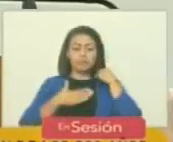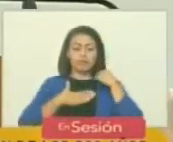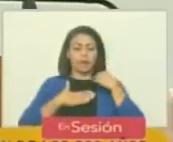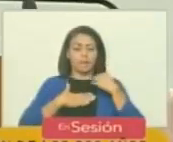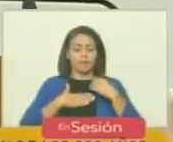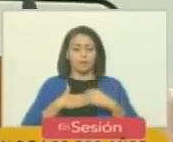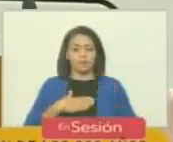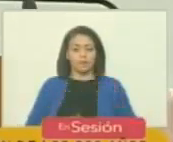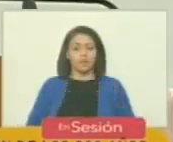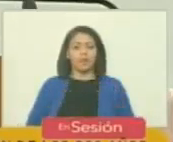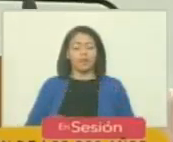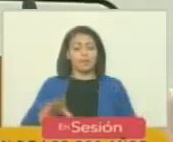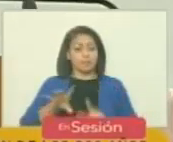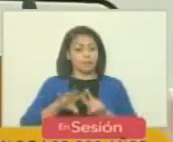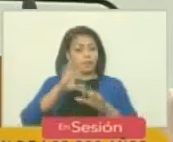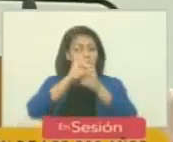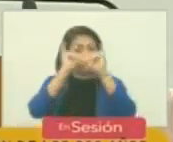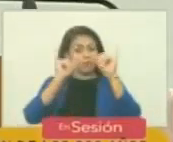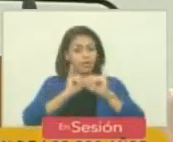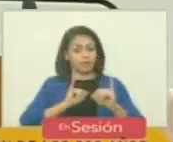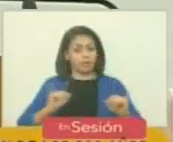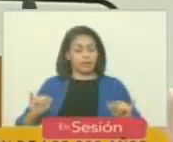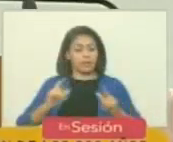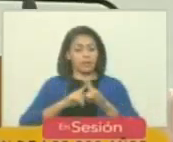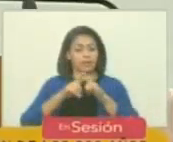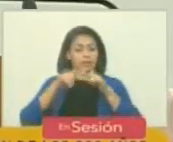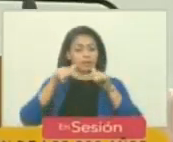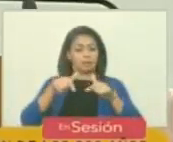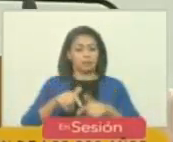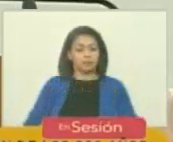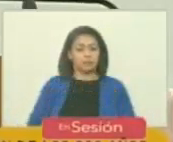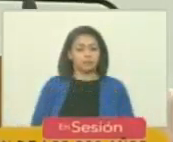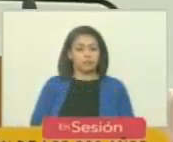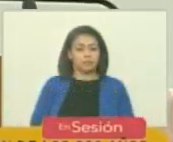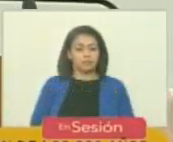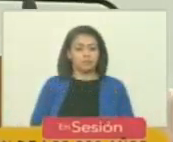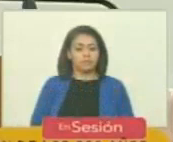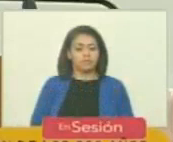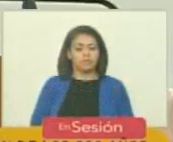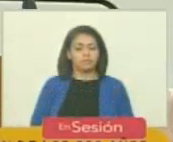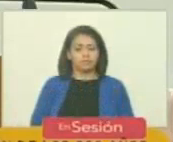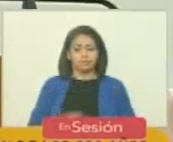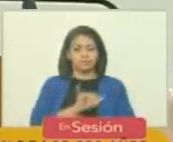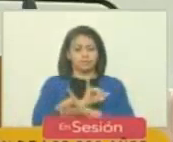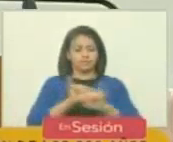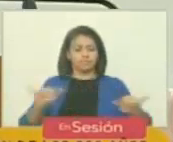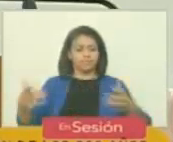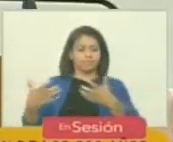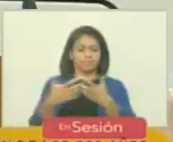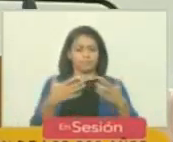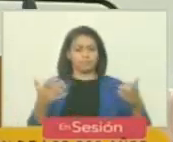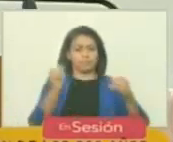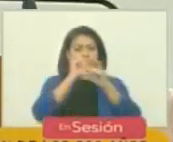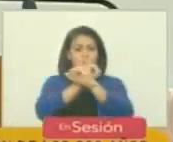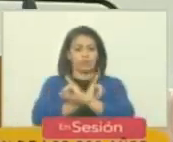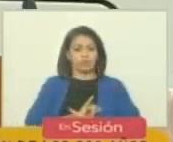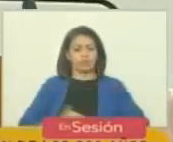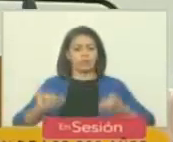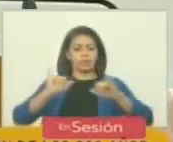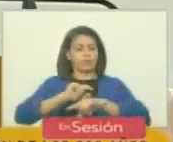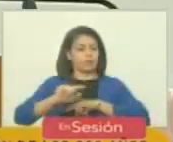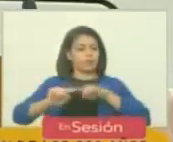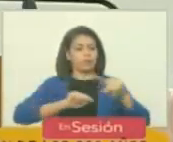sido el colmo de la felicidad terminar la guerra de la independencia a las